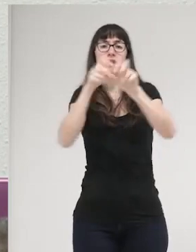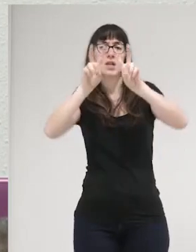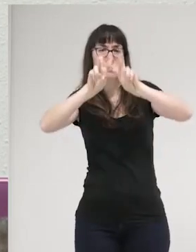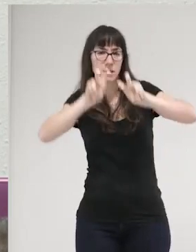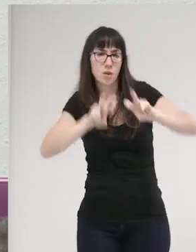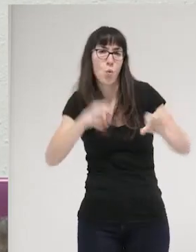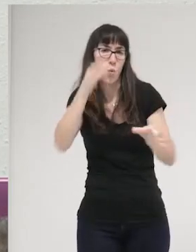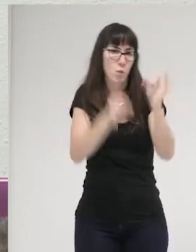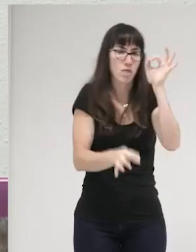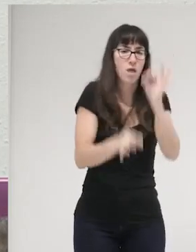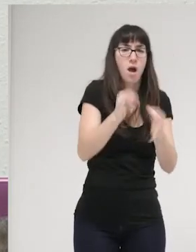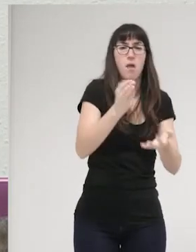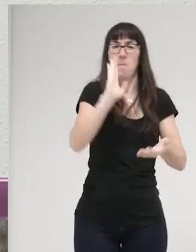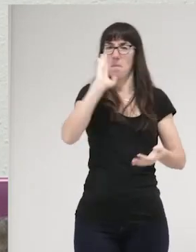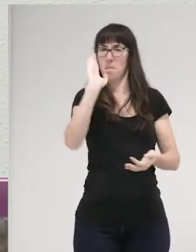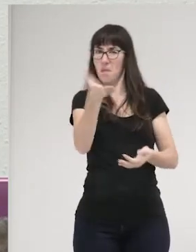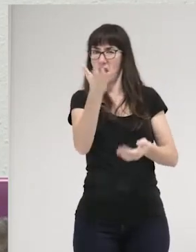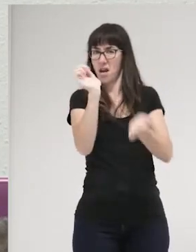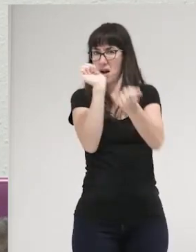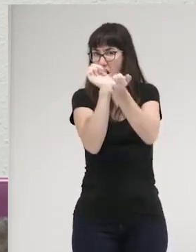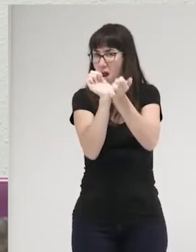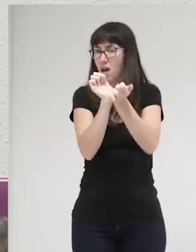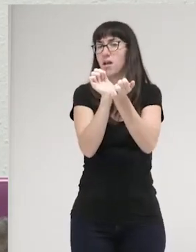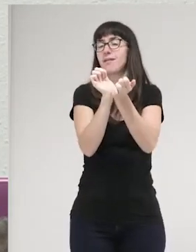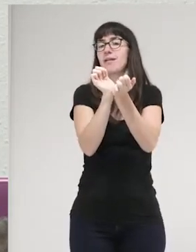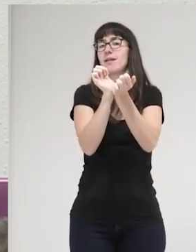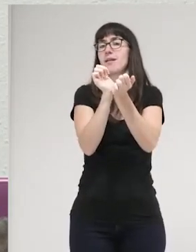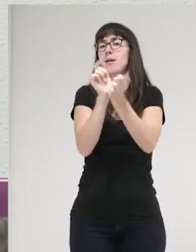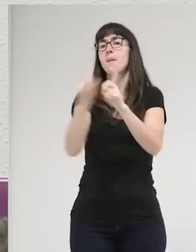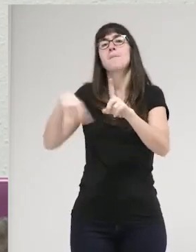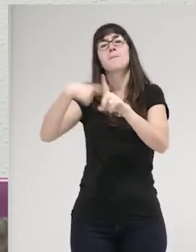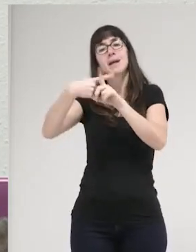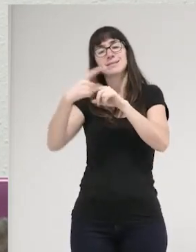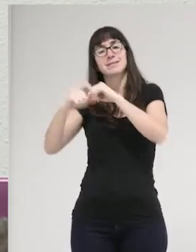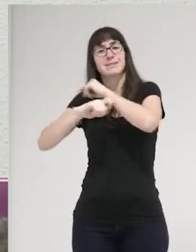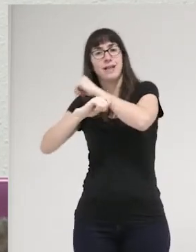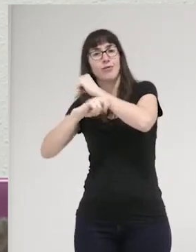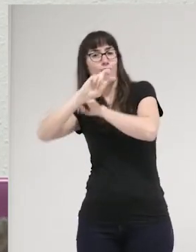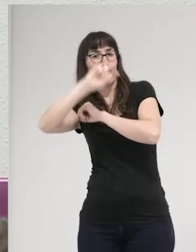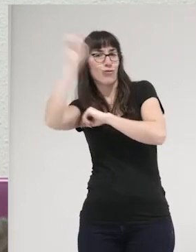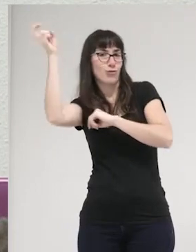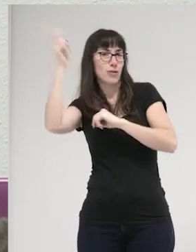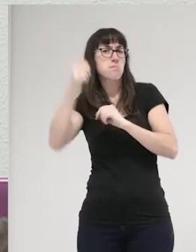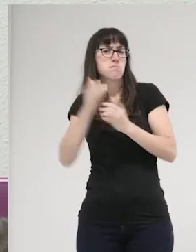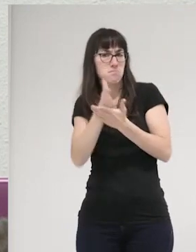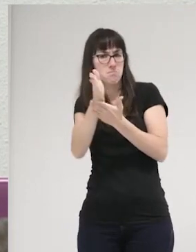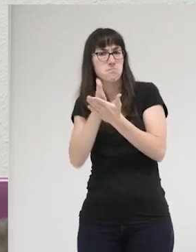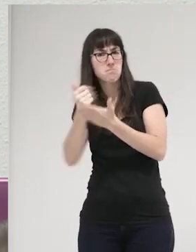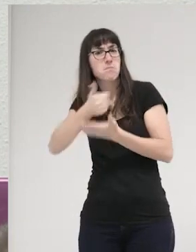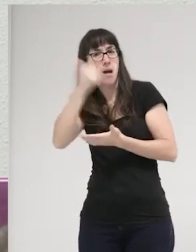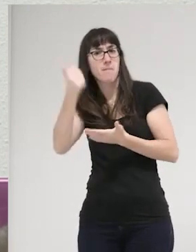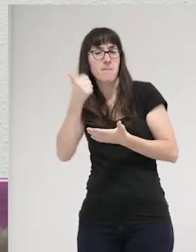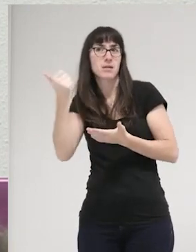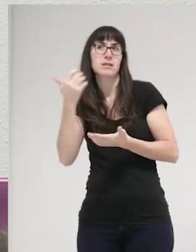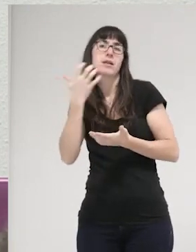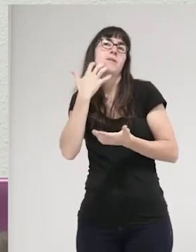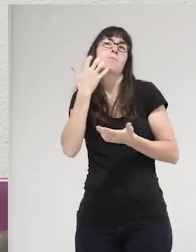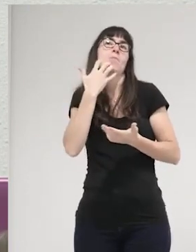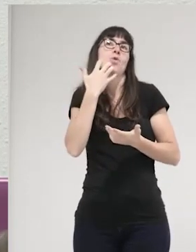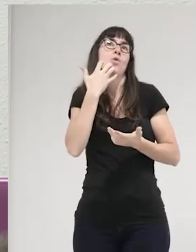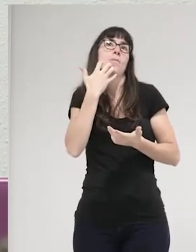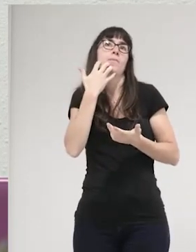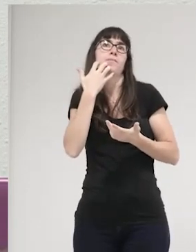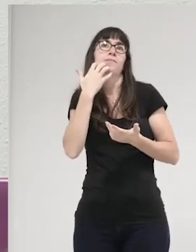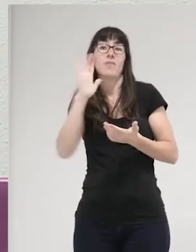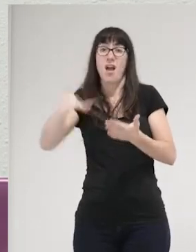penas, y la prisión, sino porque además hay toda una serie de estrategias que sin, incluso